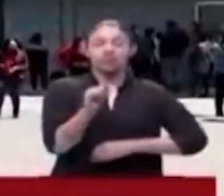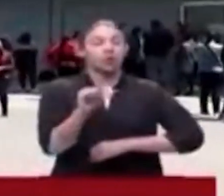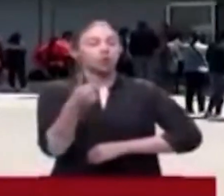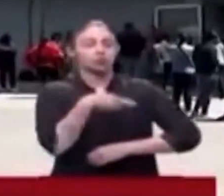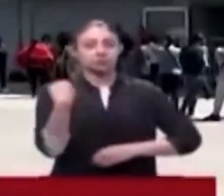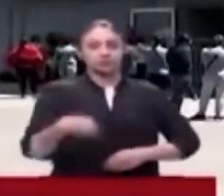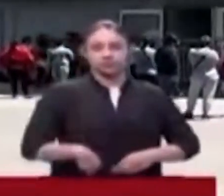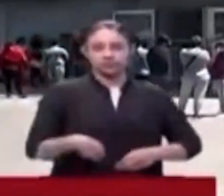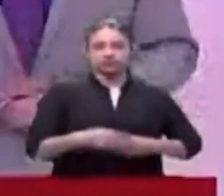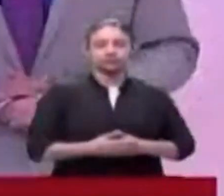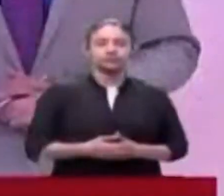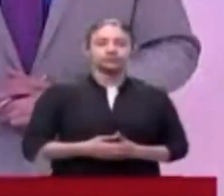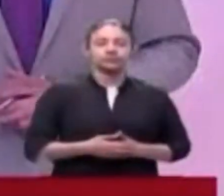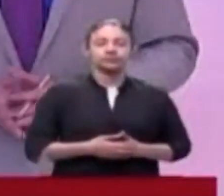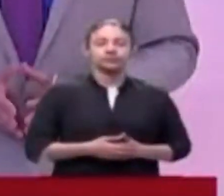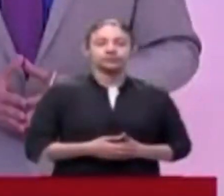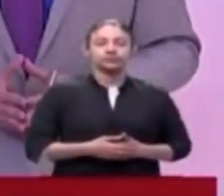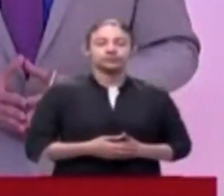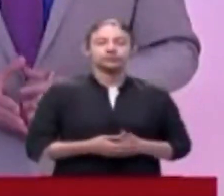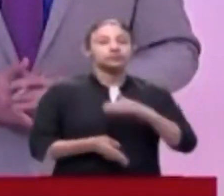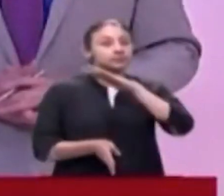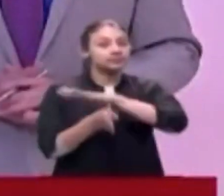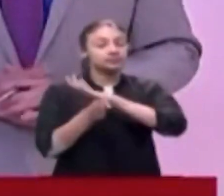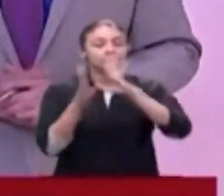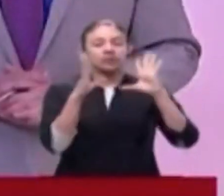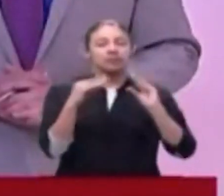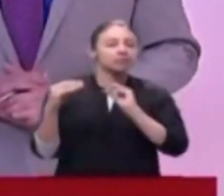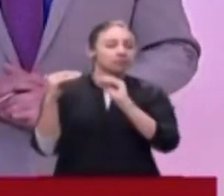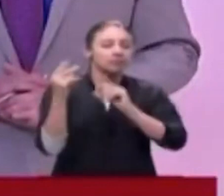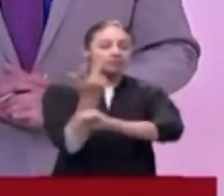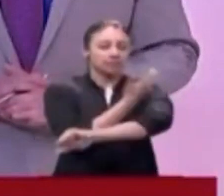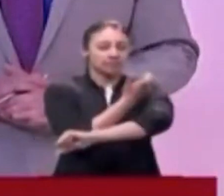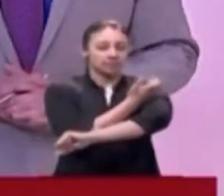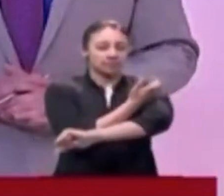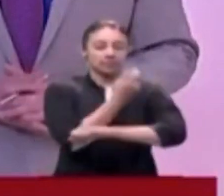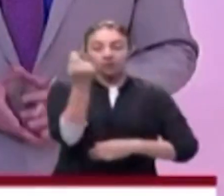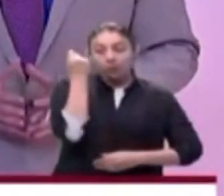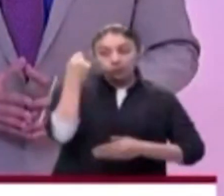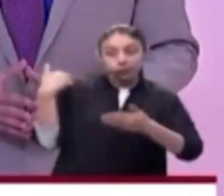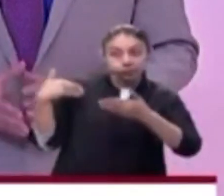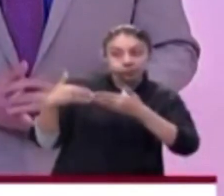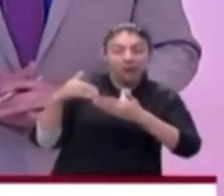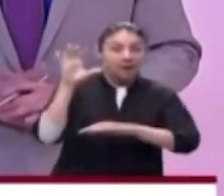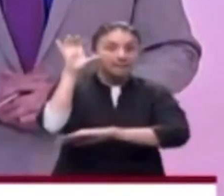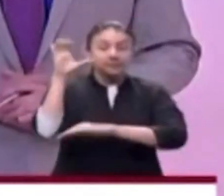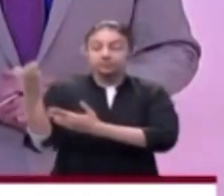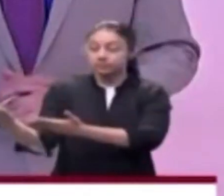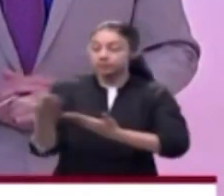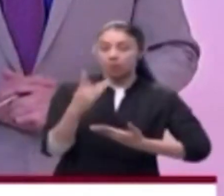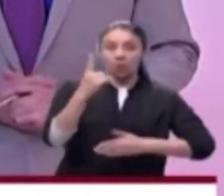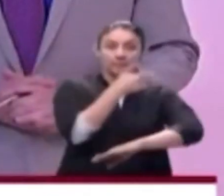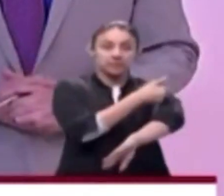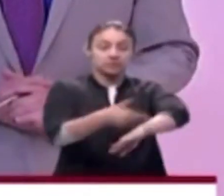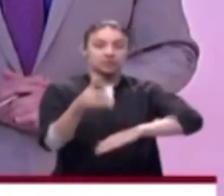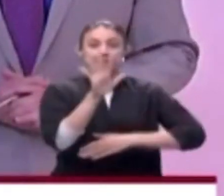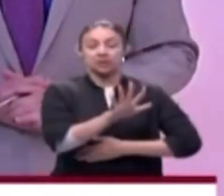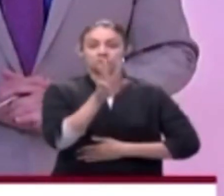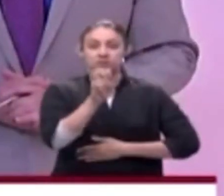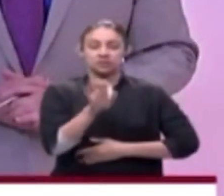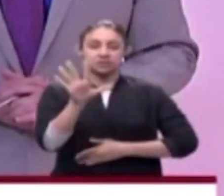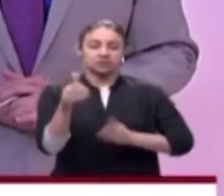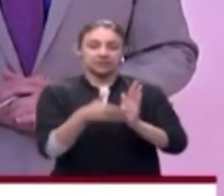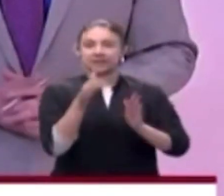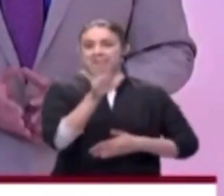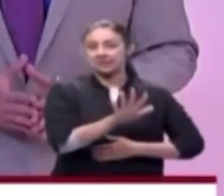Sinovac. Muy bien, continuamos hablando de vacunas porque en las últimas horas el país recibió 1 millón 585